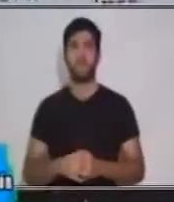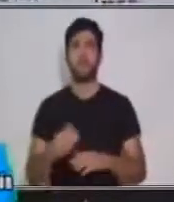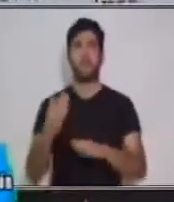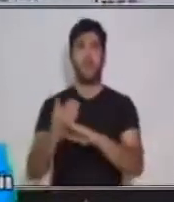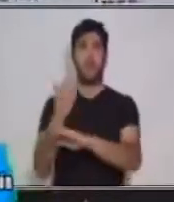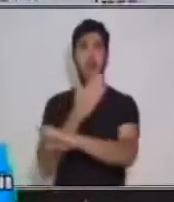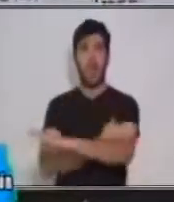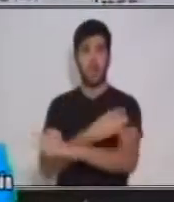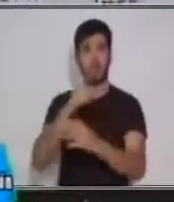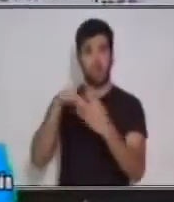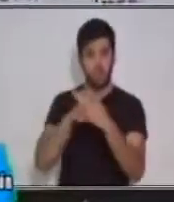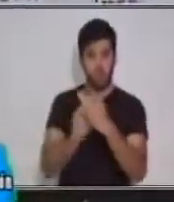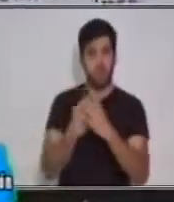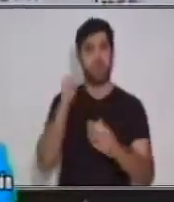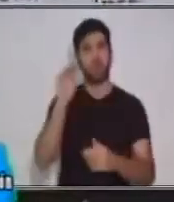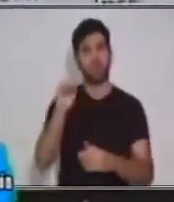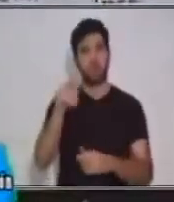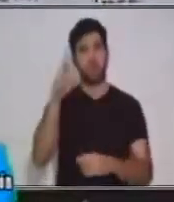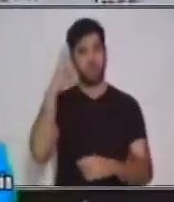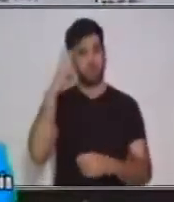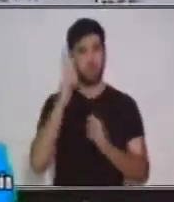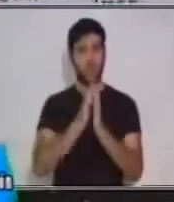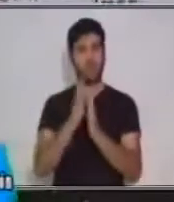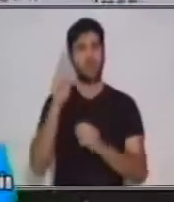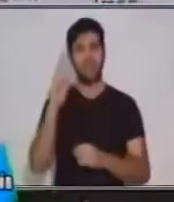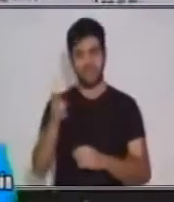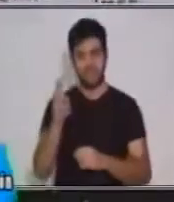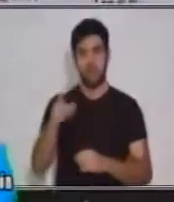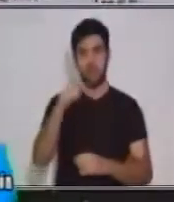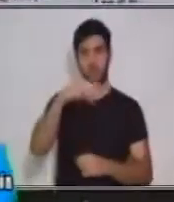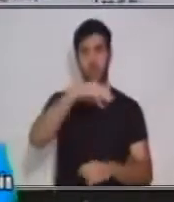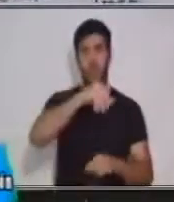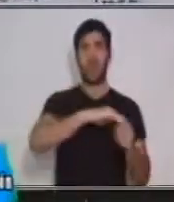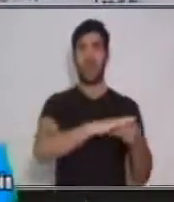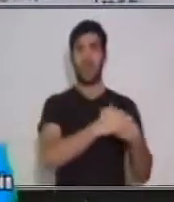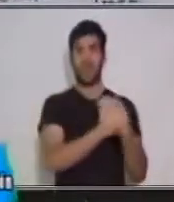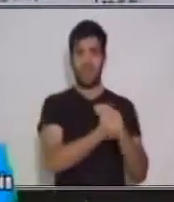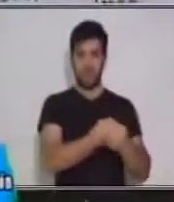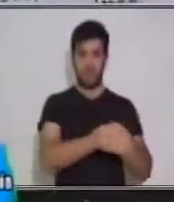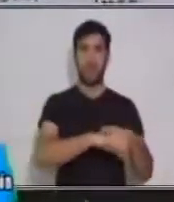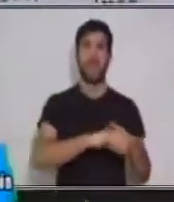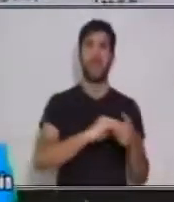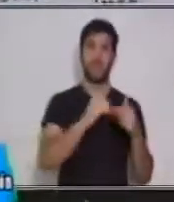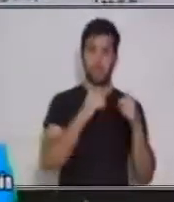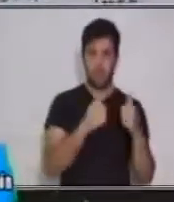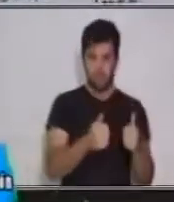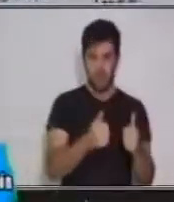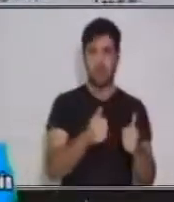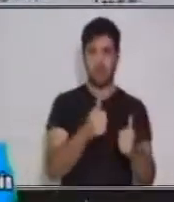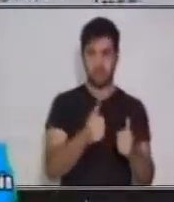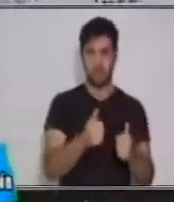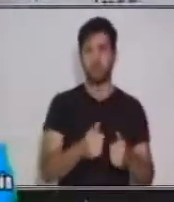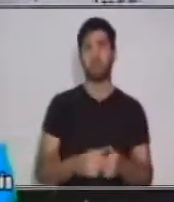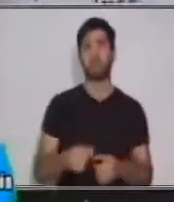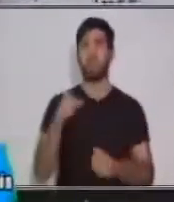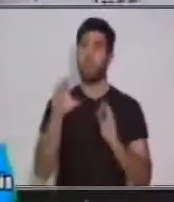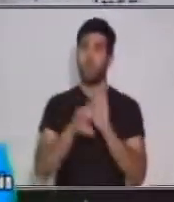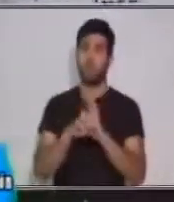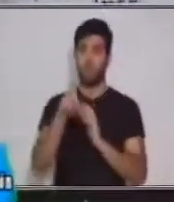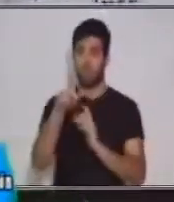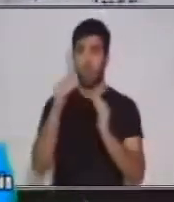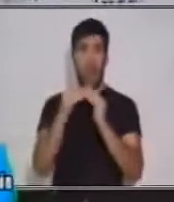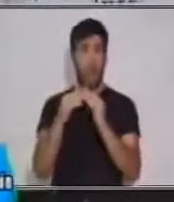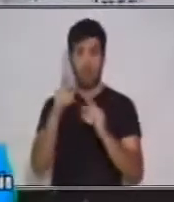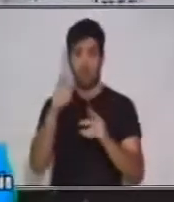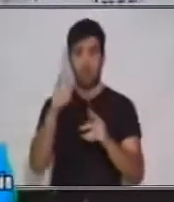empezar, te recomiendo que laves tus manos constantemente con agua y sabón. Si no te encuentras en casa por alguna situación, haz